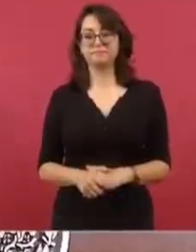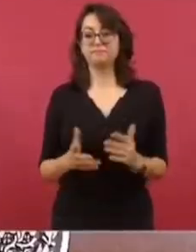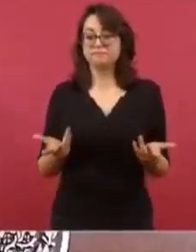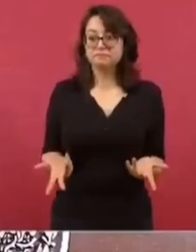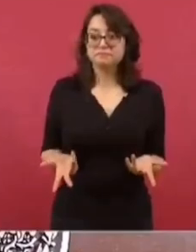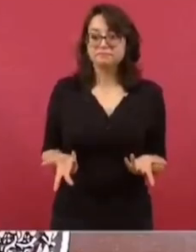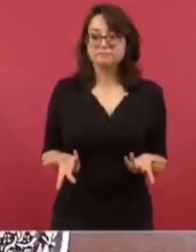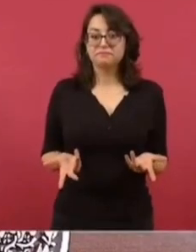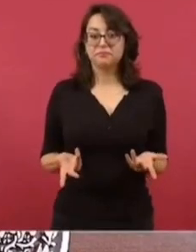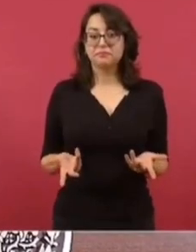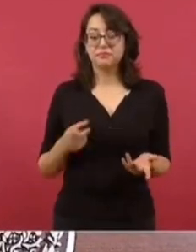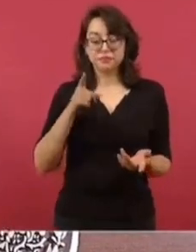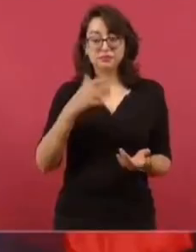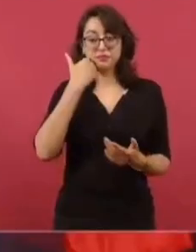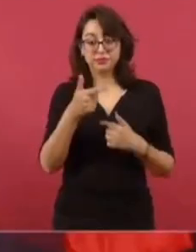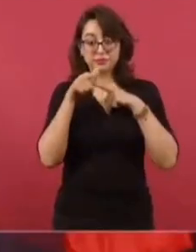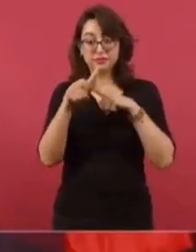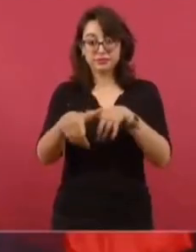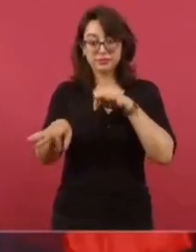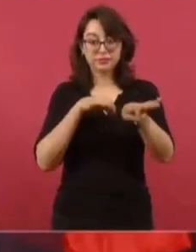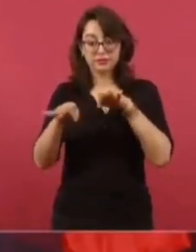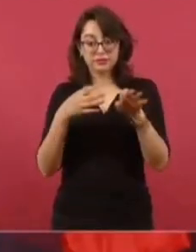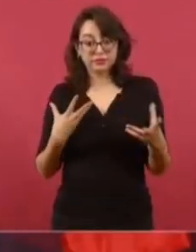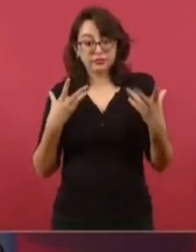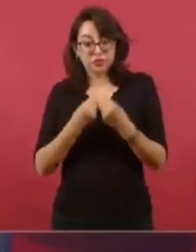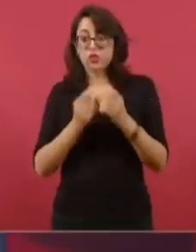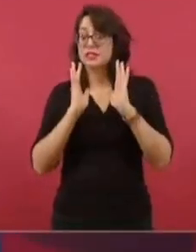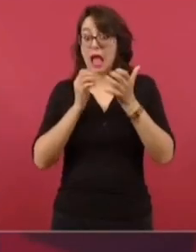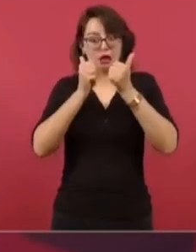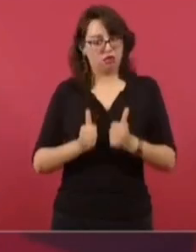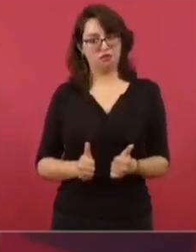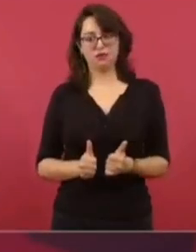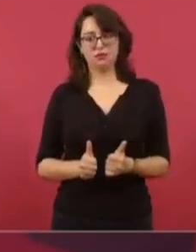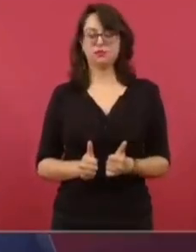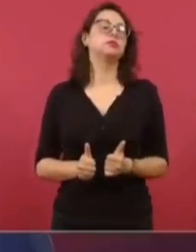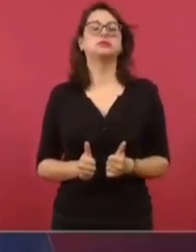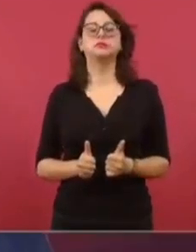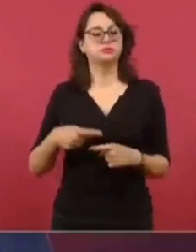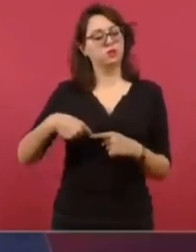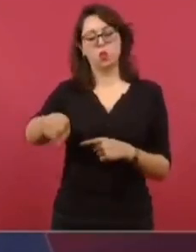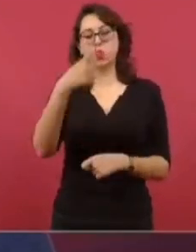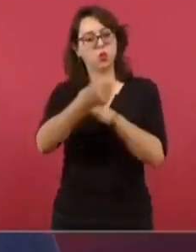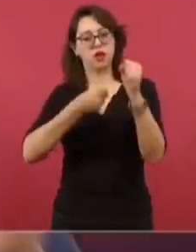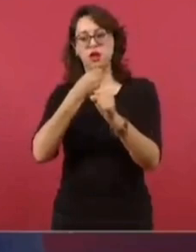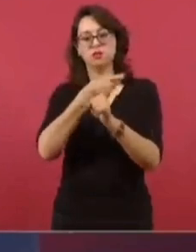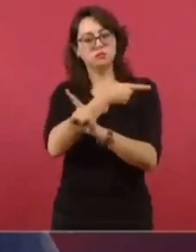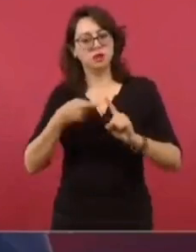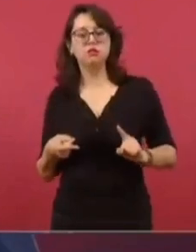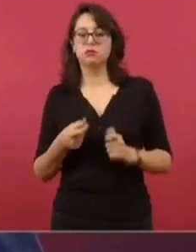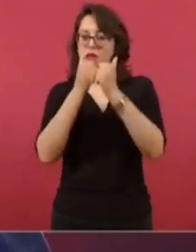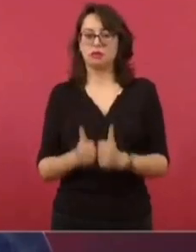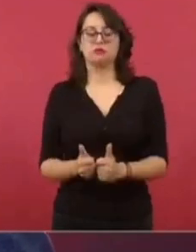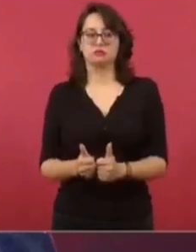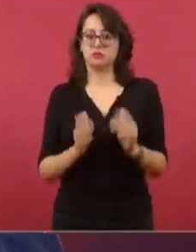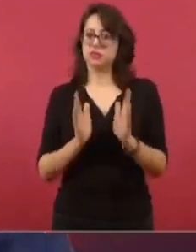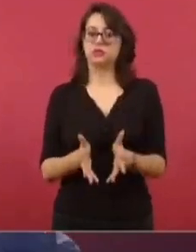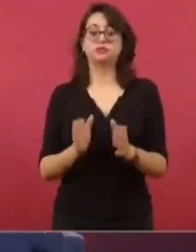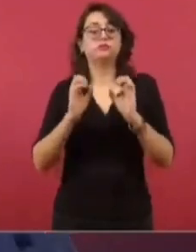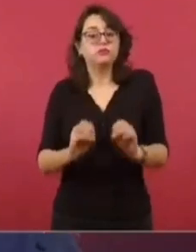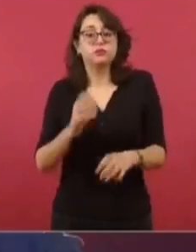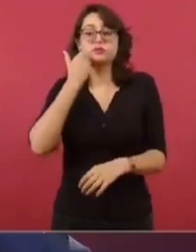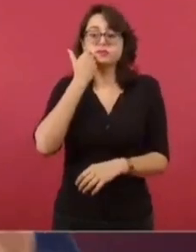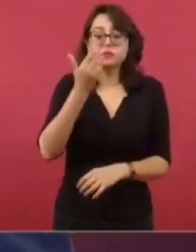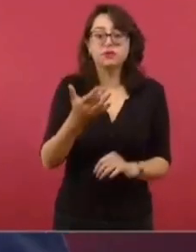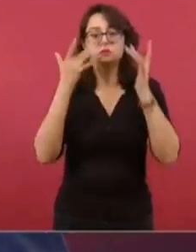¿quieres continuar para terminar? O tienes pensado participar como